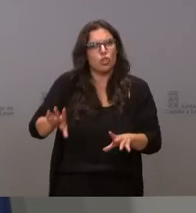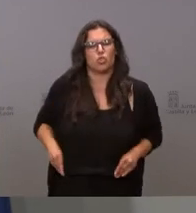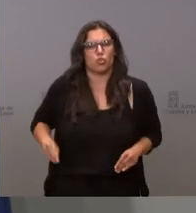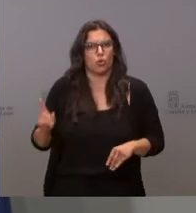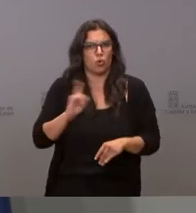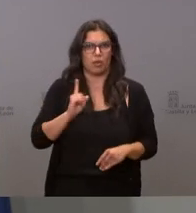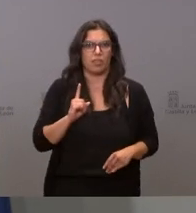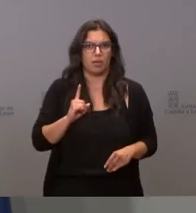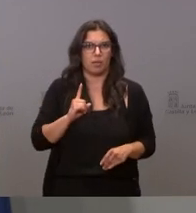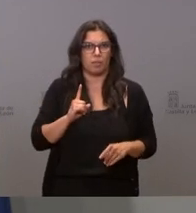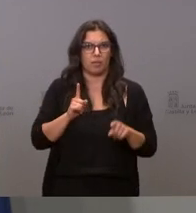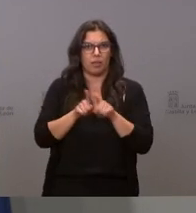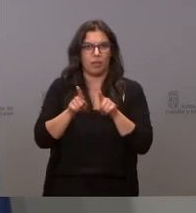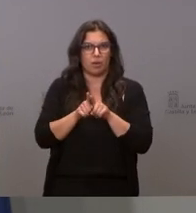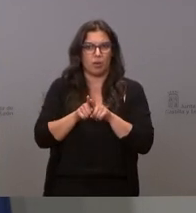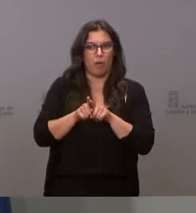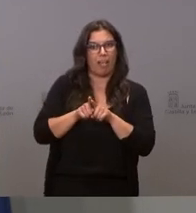que se haga un traje a medida